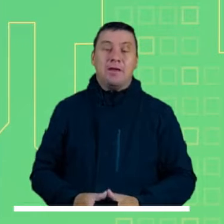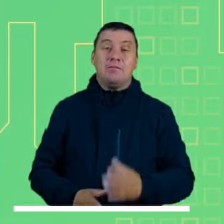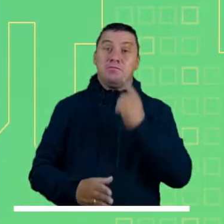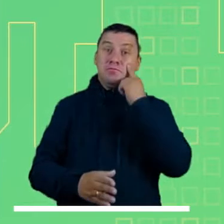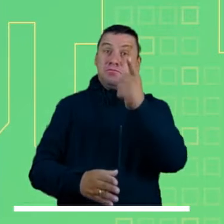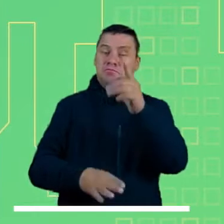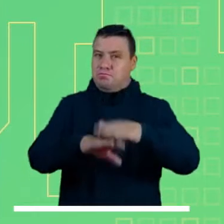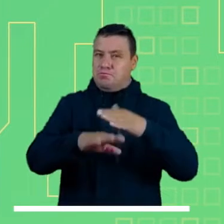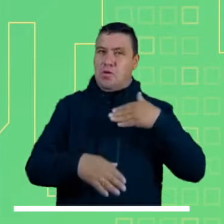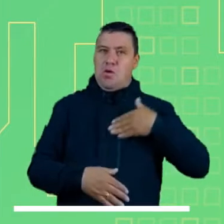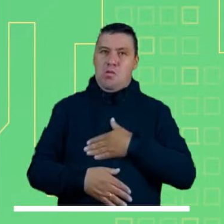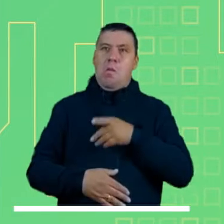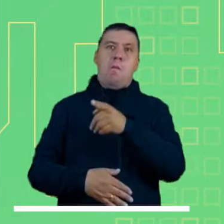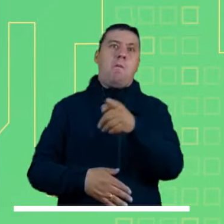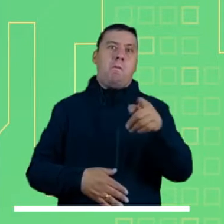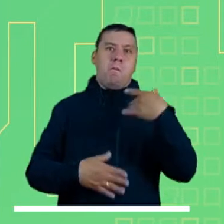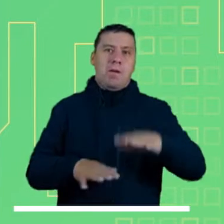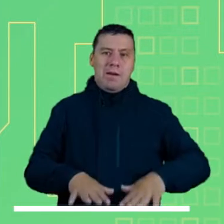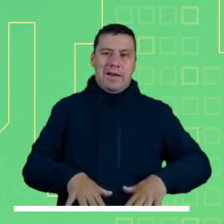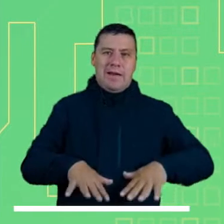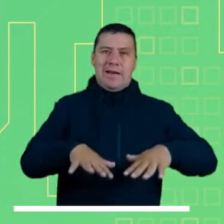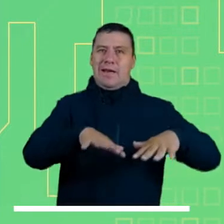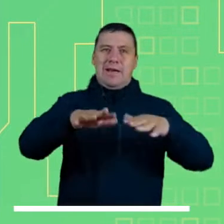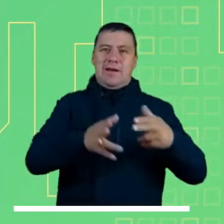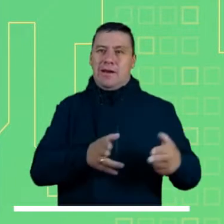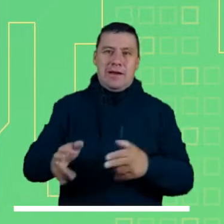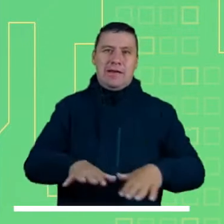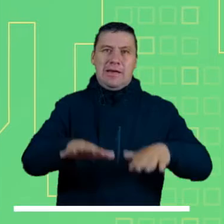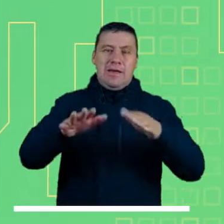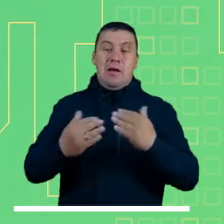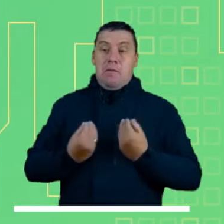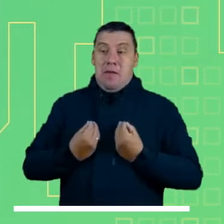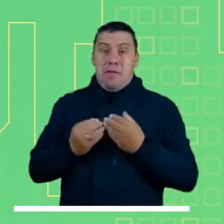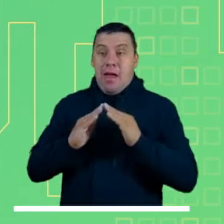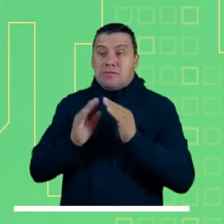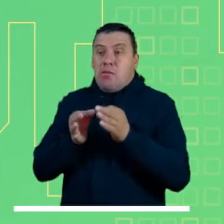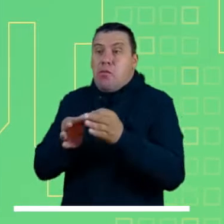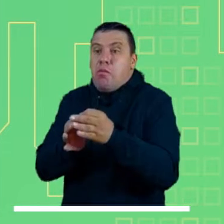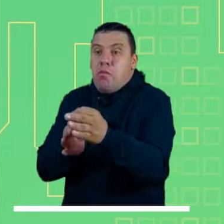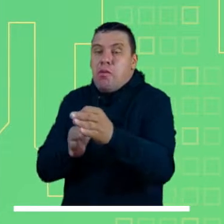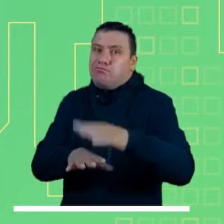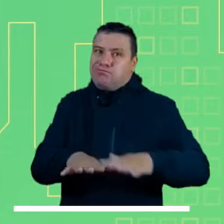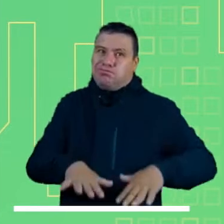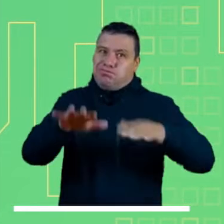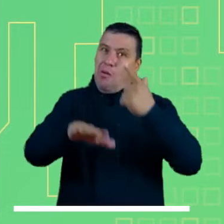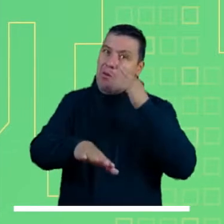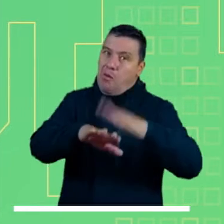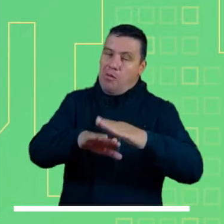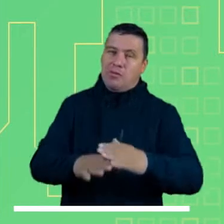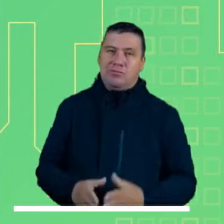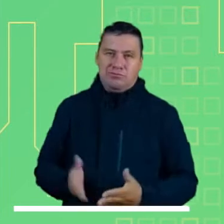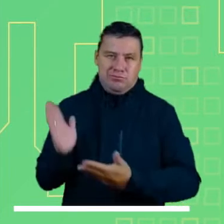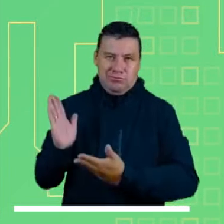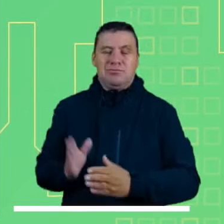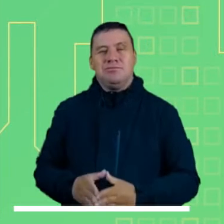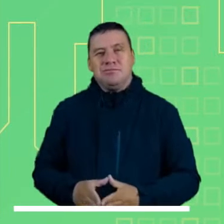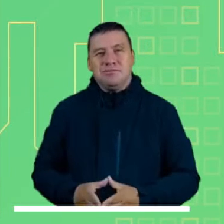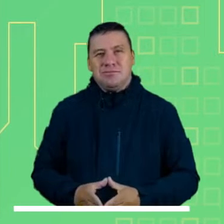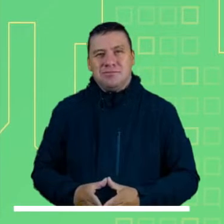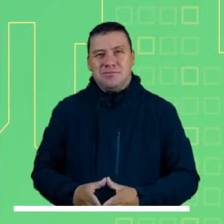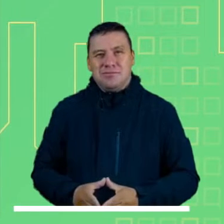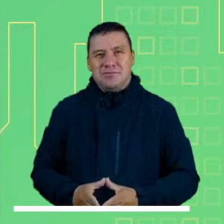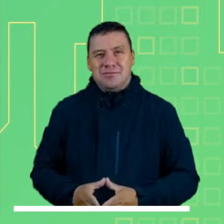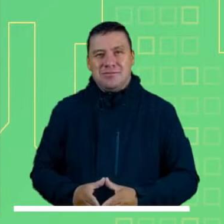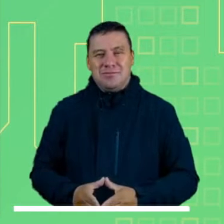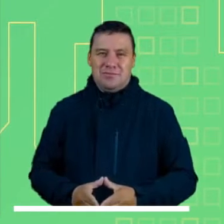comunidades que están sobre las riberas del río en el municipio Chigorodó. Atención en Bolívar, pues se registran niveles altos del río Magdalena, a altura del sector